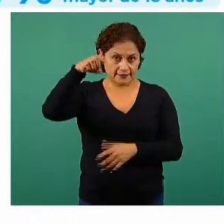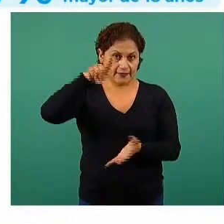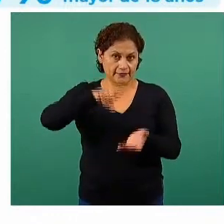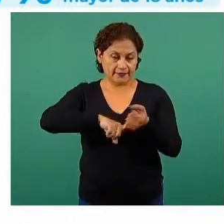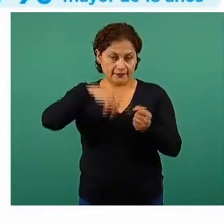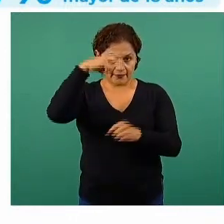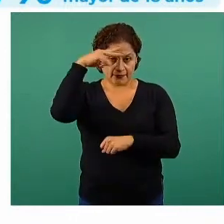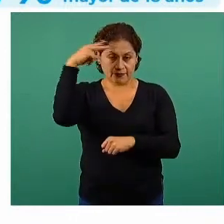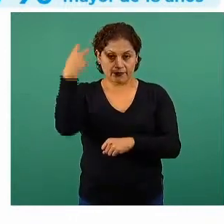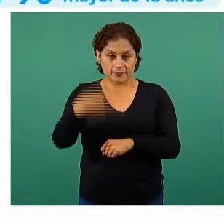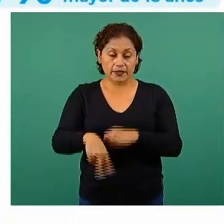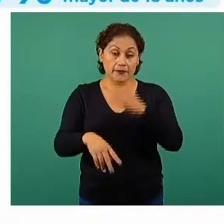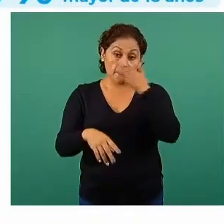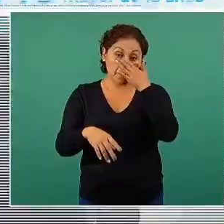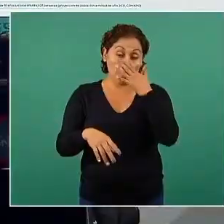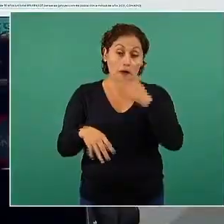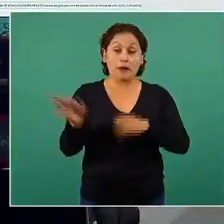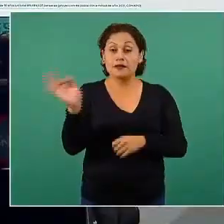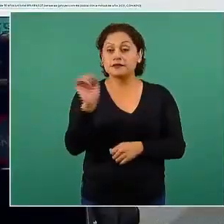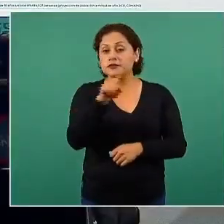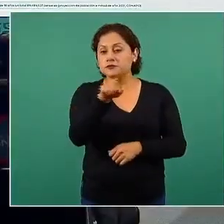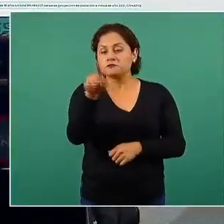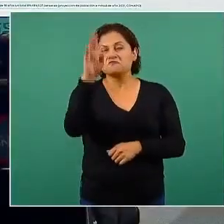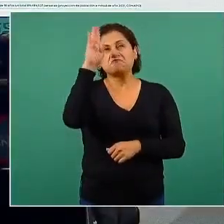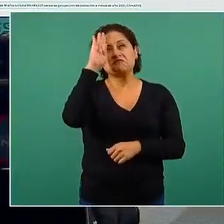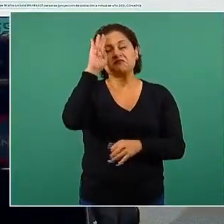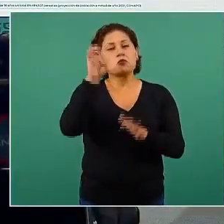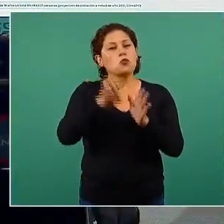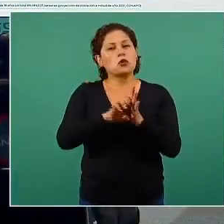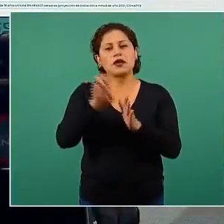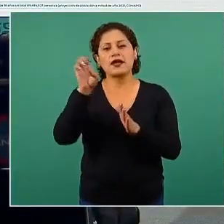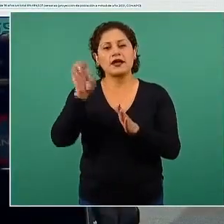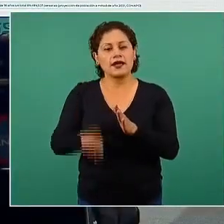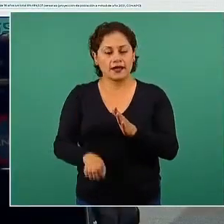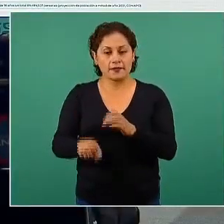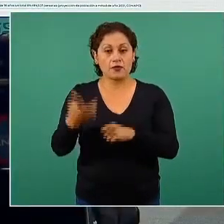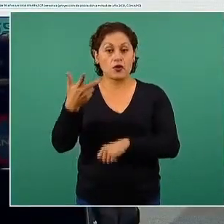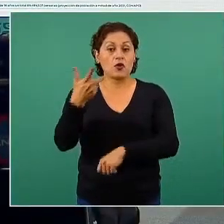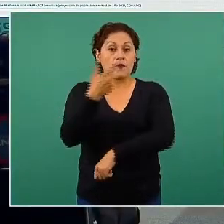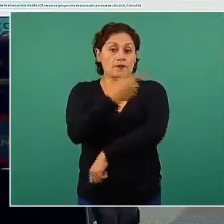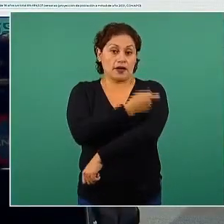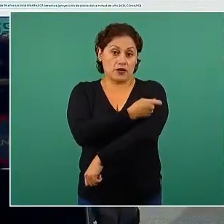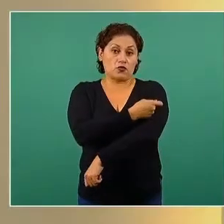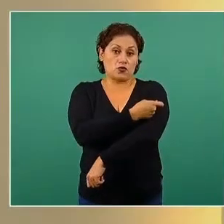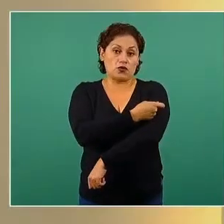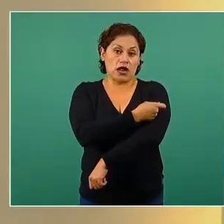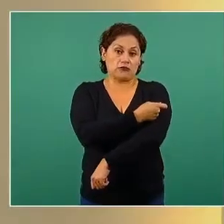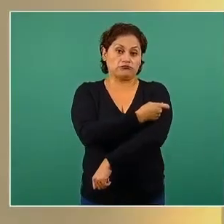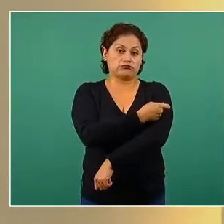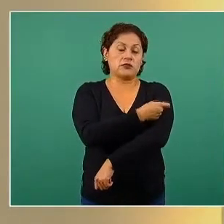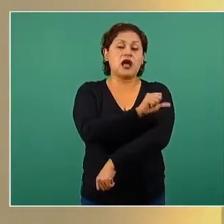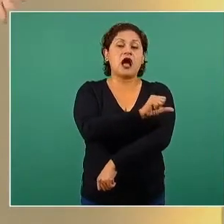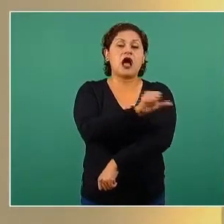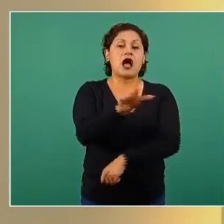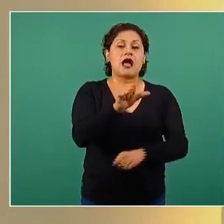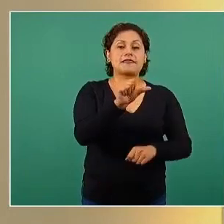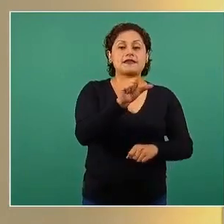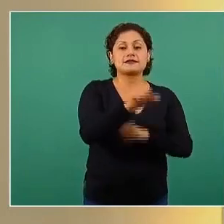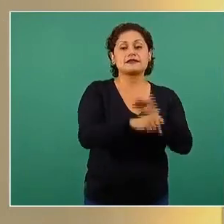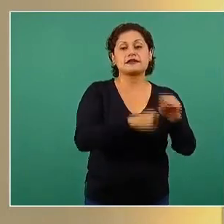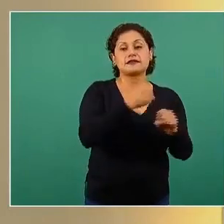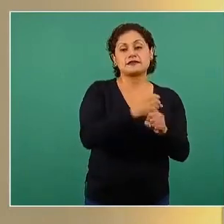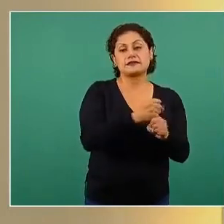Si pensamos que las vacunas se pueden aplicar a partir de los 16 años, este indicador